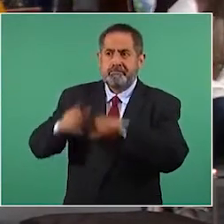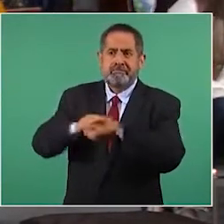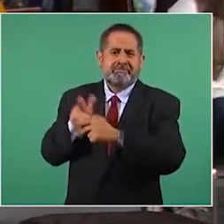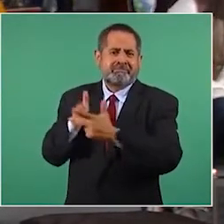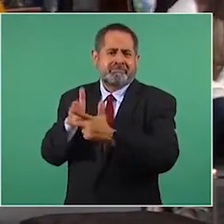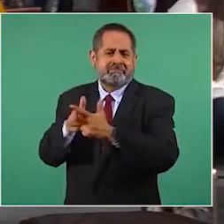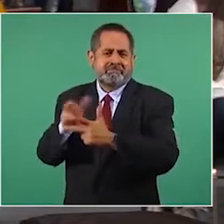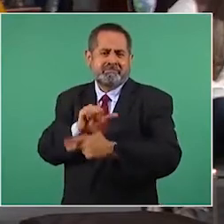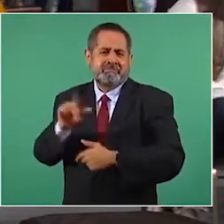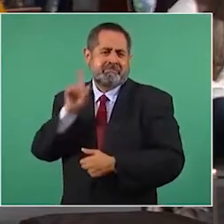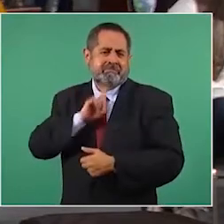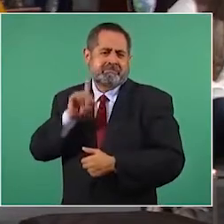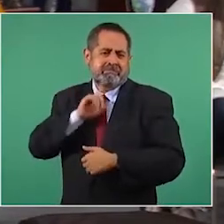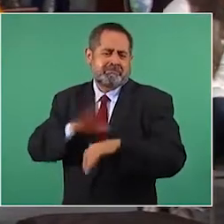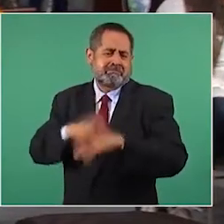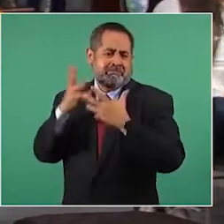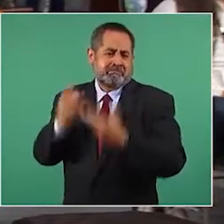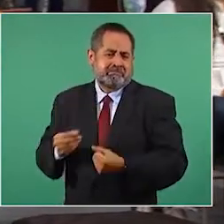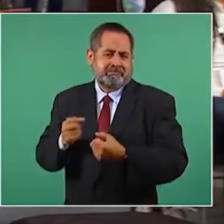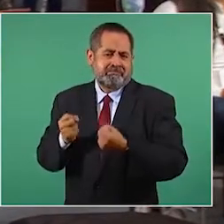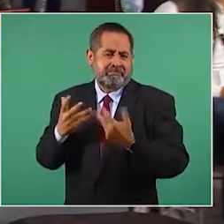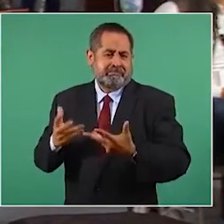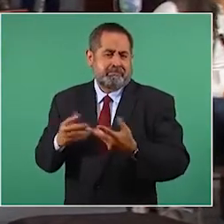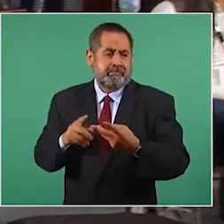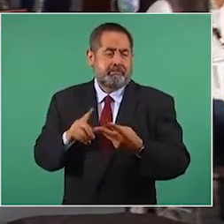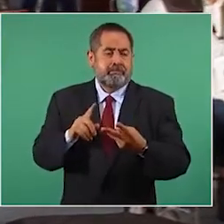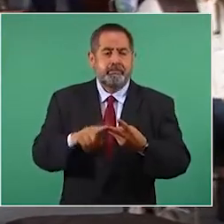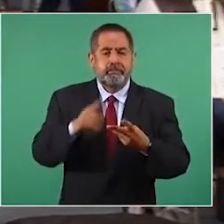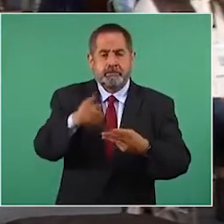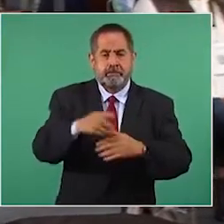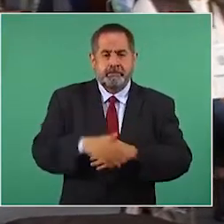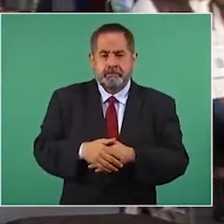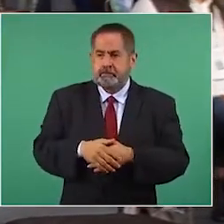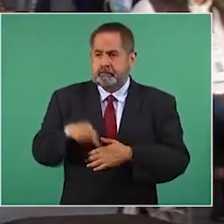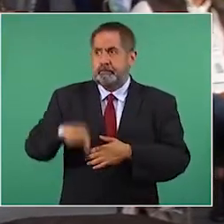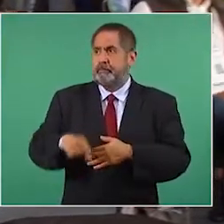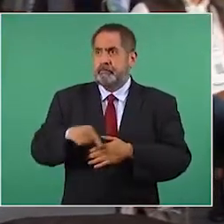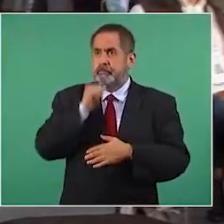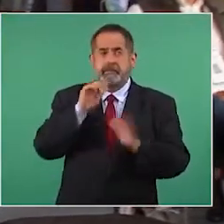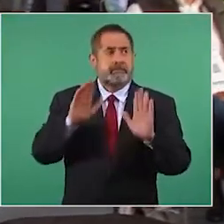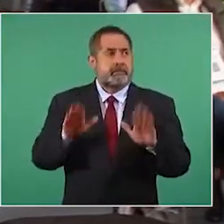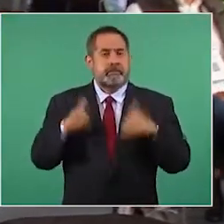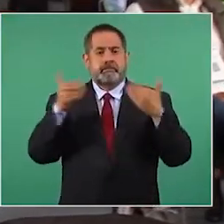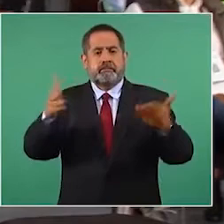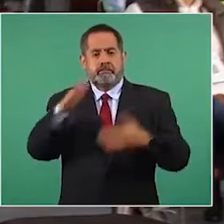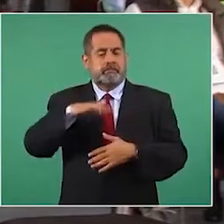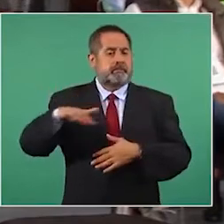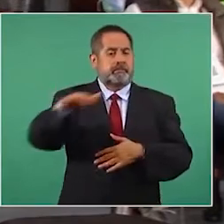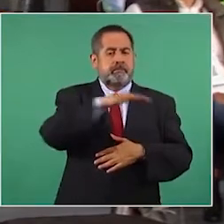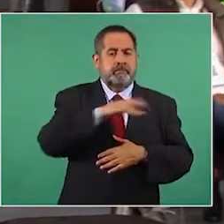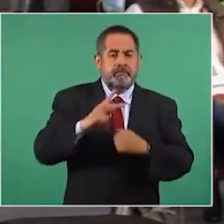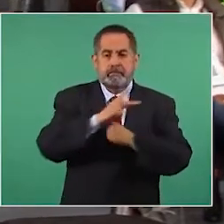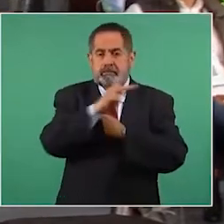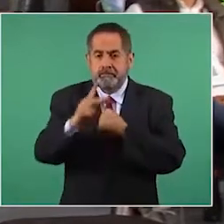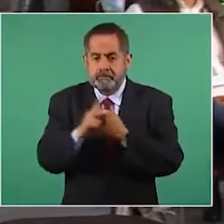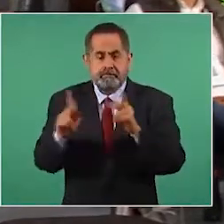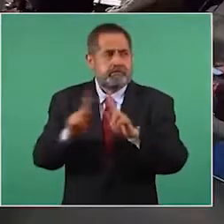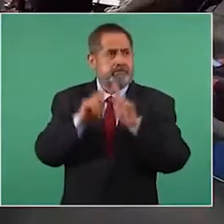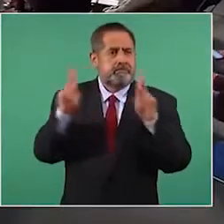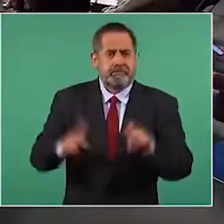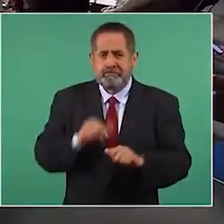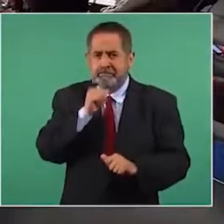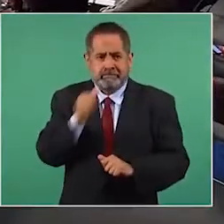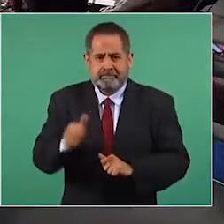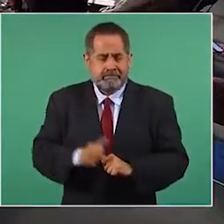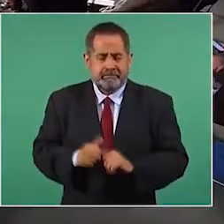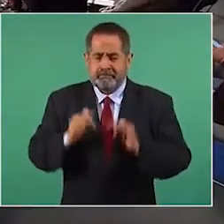al año anterior. Y fuera de la burbuja de Palacio Nacional, el país no está en paz y tranquilidad, señor